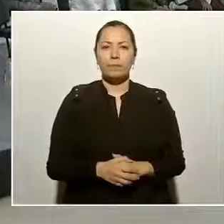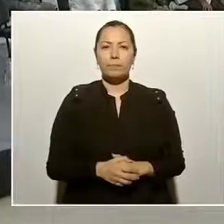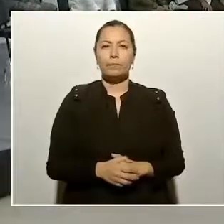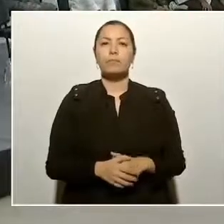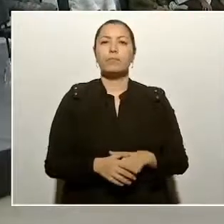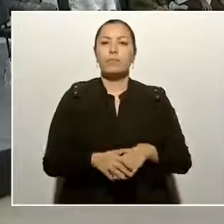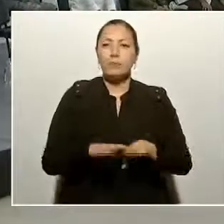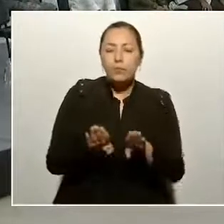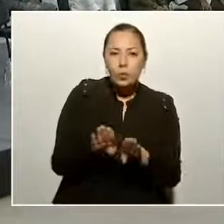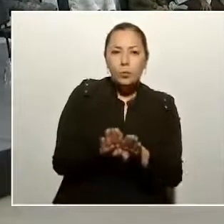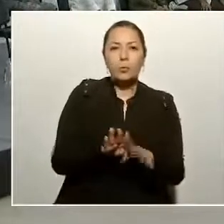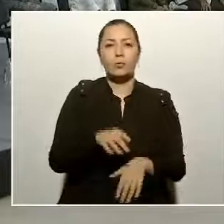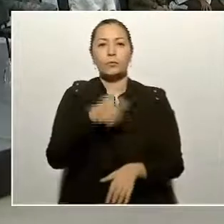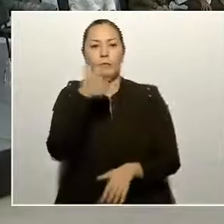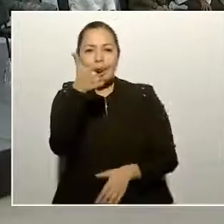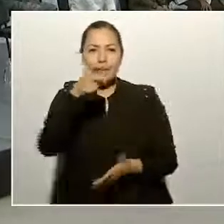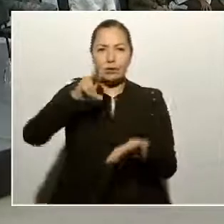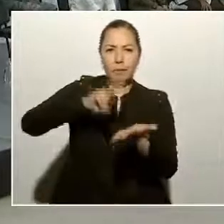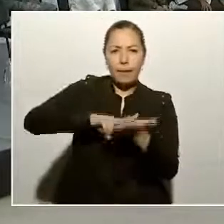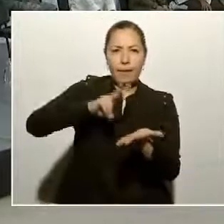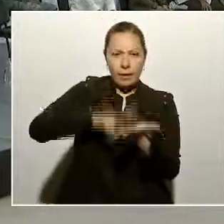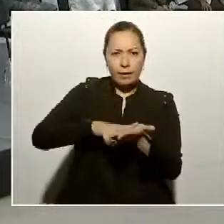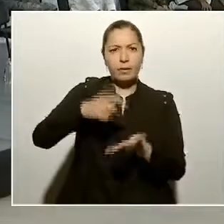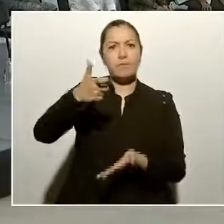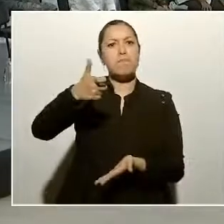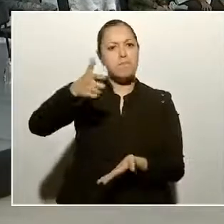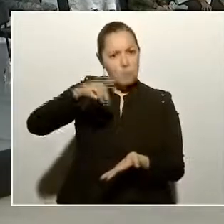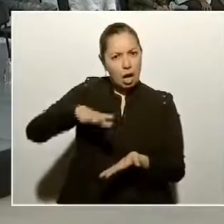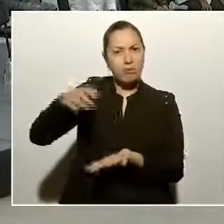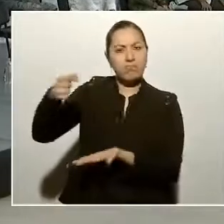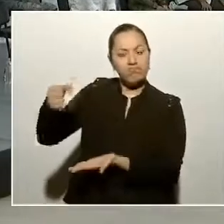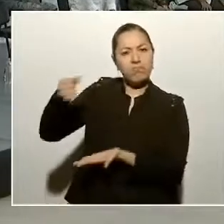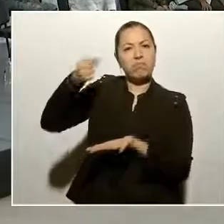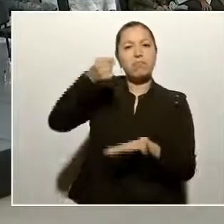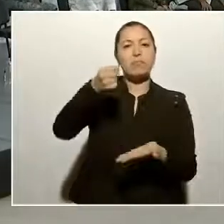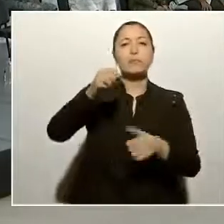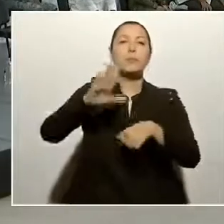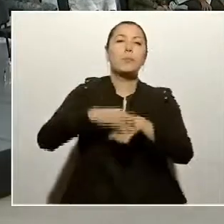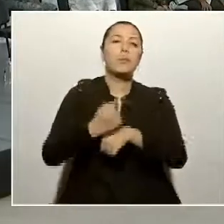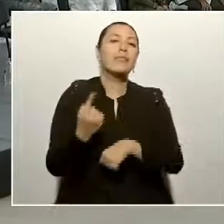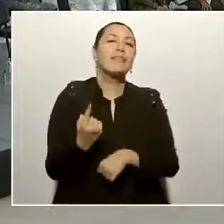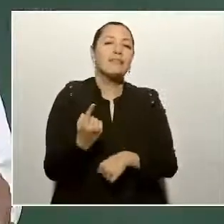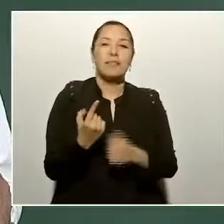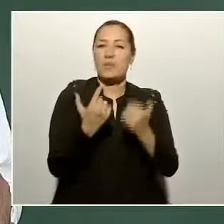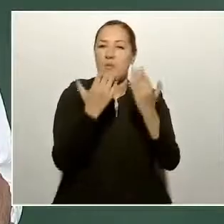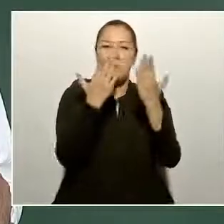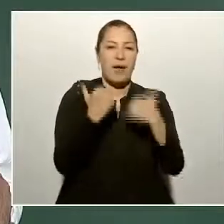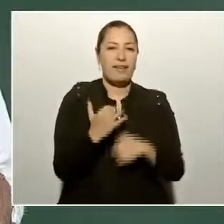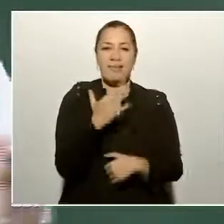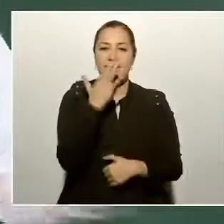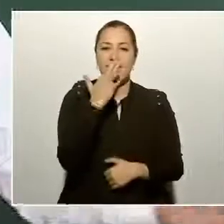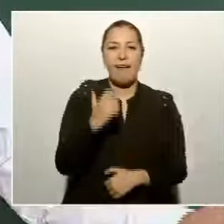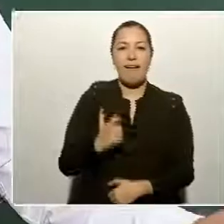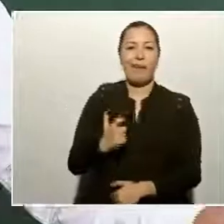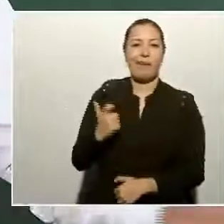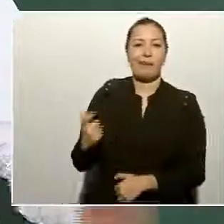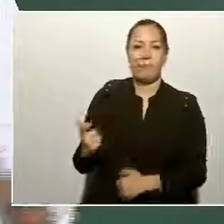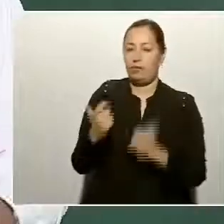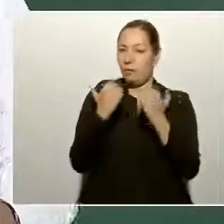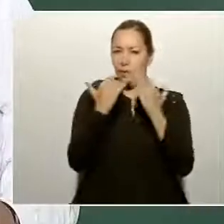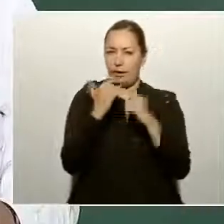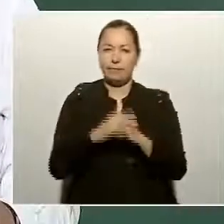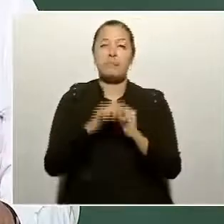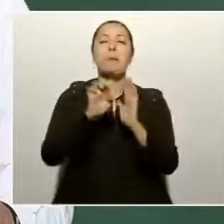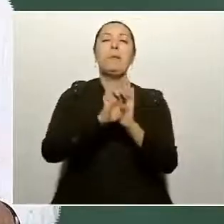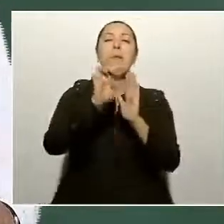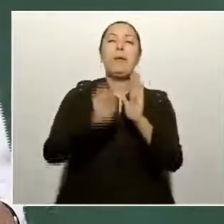costos bajos porque no hay corrupción. Un cuartel de esto